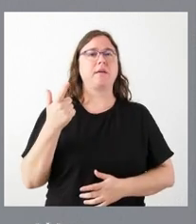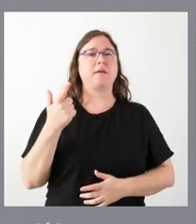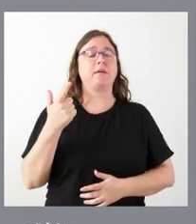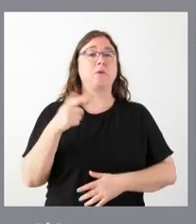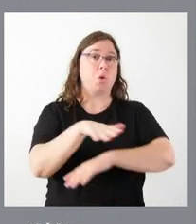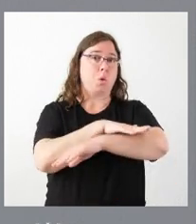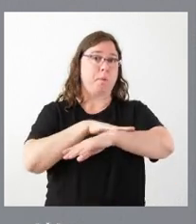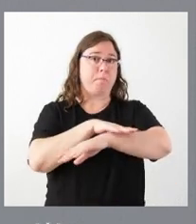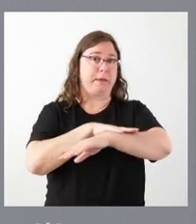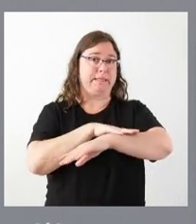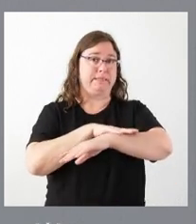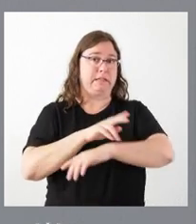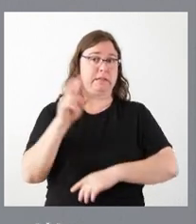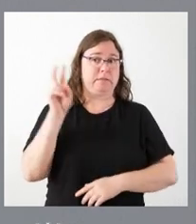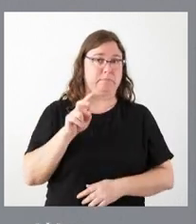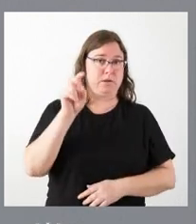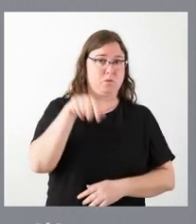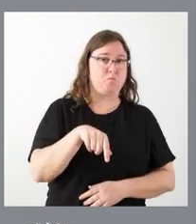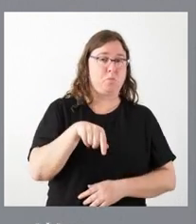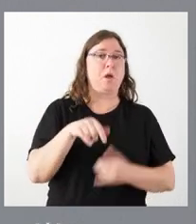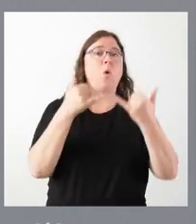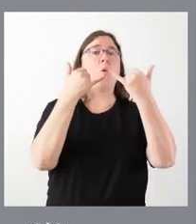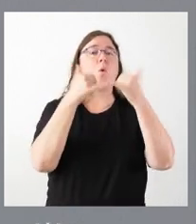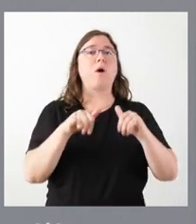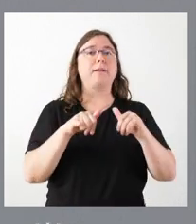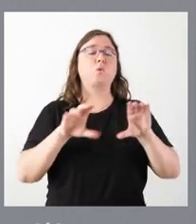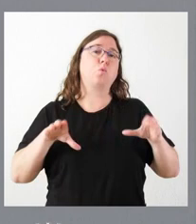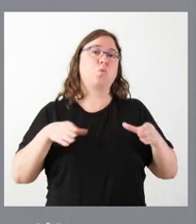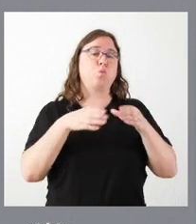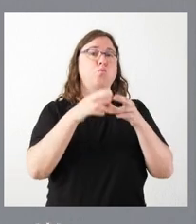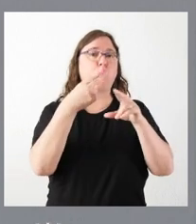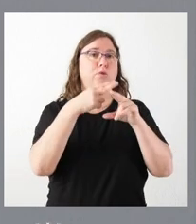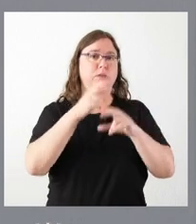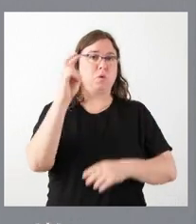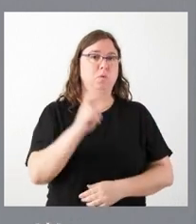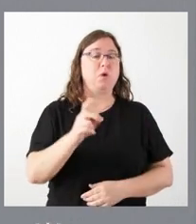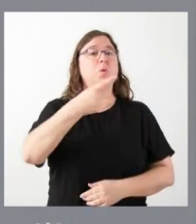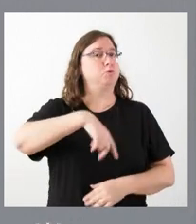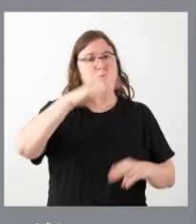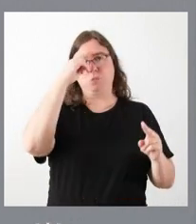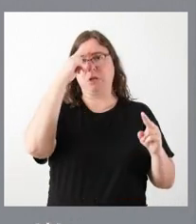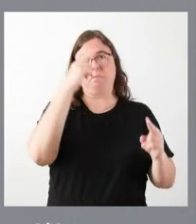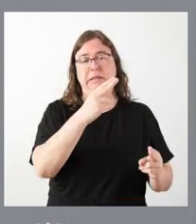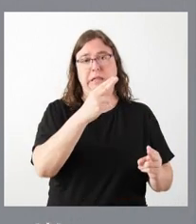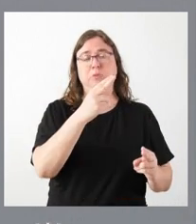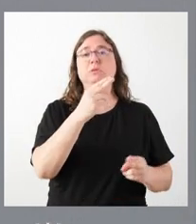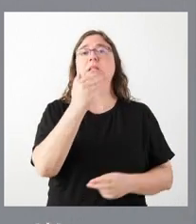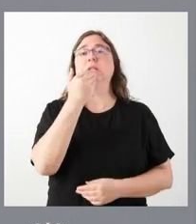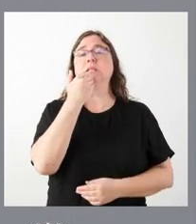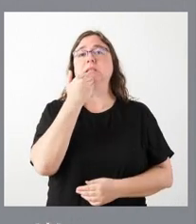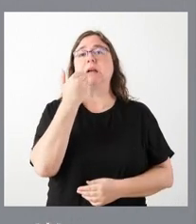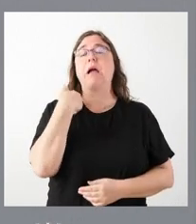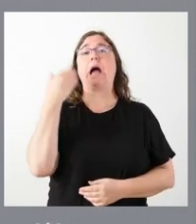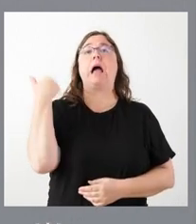ministra del Gobierno de España a un acto de un partido político. Nosotros lo respetamos y el anuncio que hizo